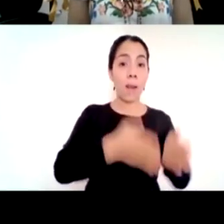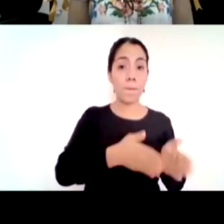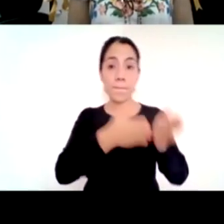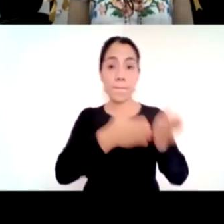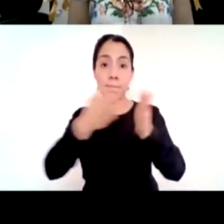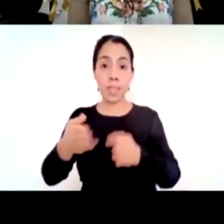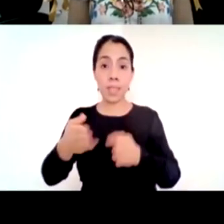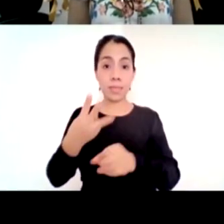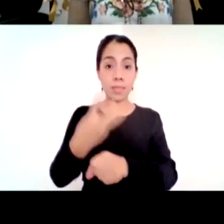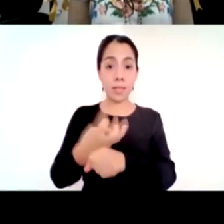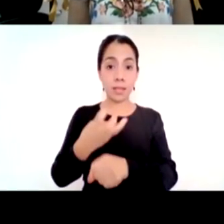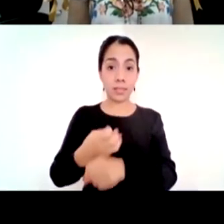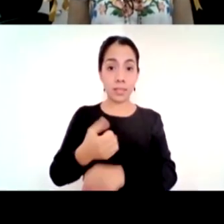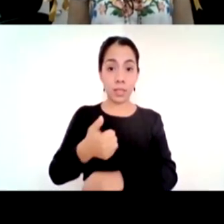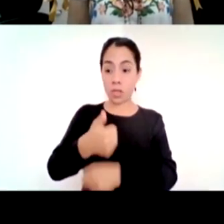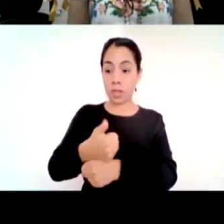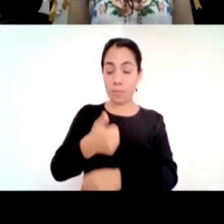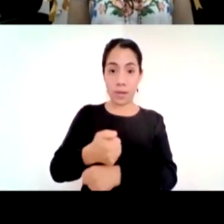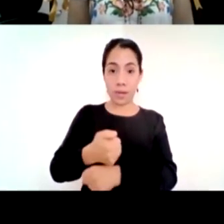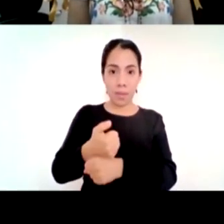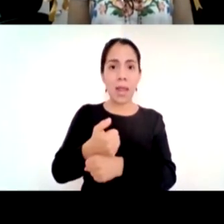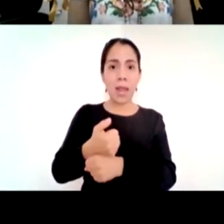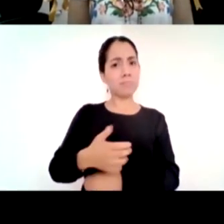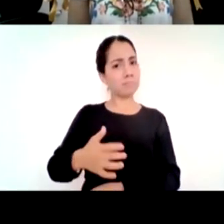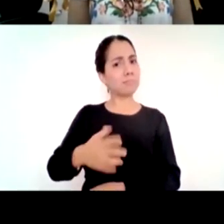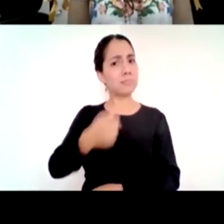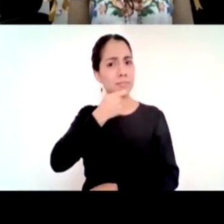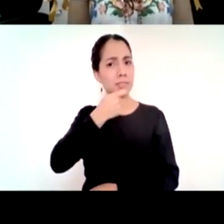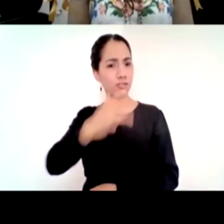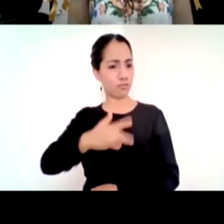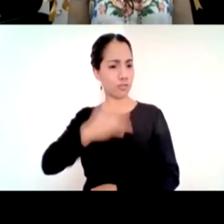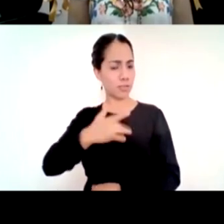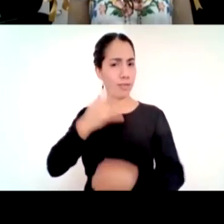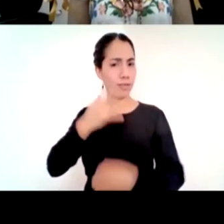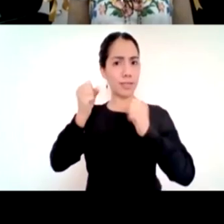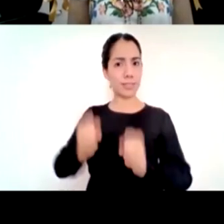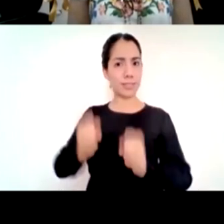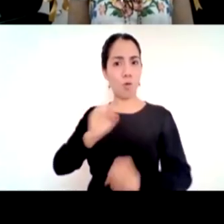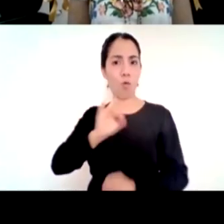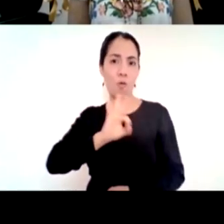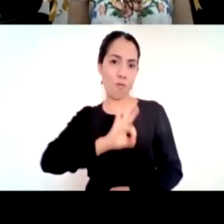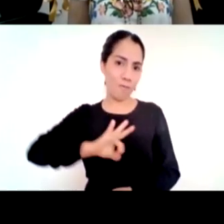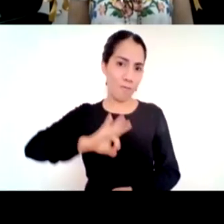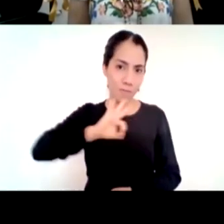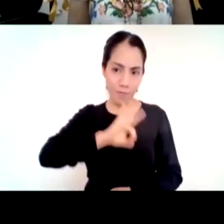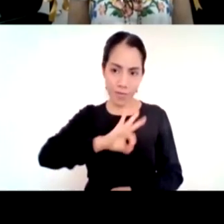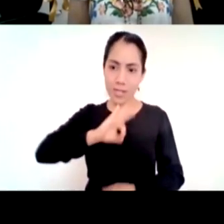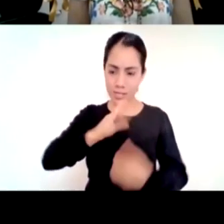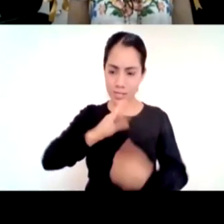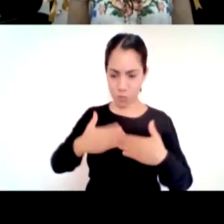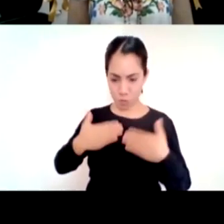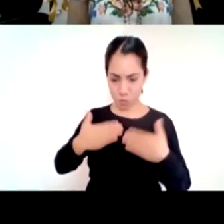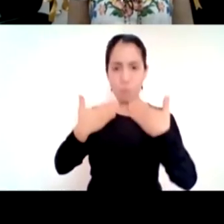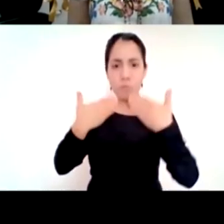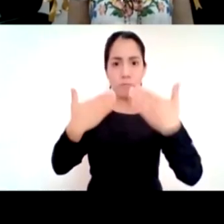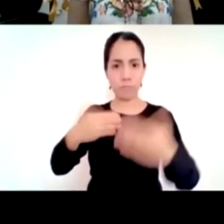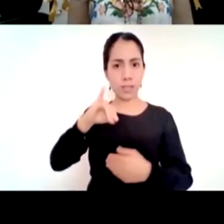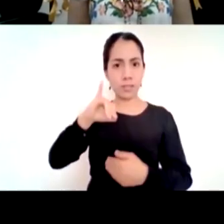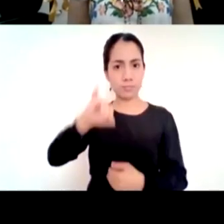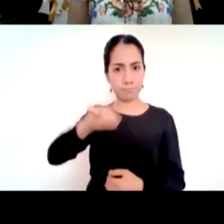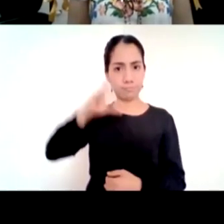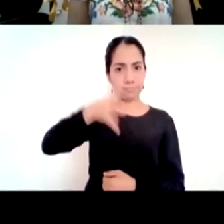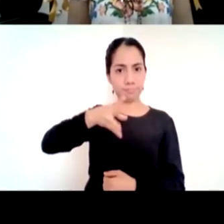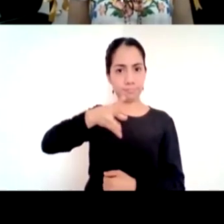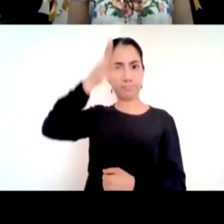y ahí es donde viene lo que tú comentas me parece que es una idea formidable la he platicado muchas